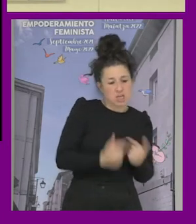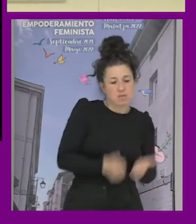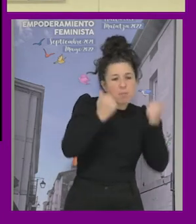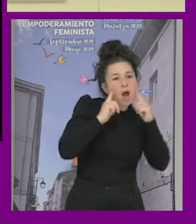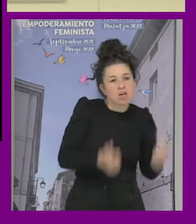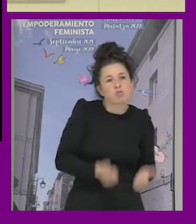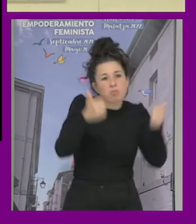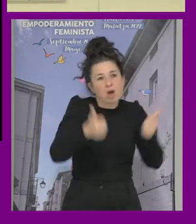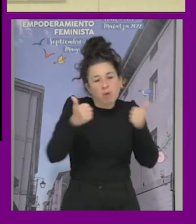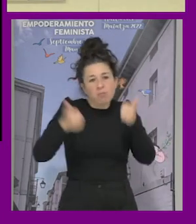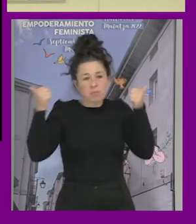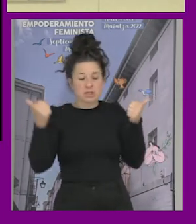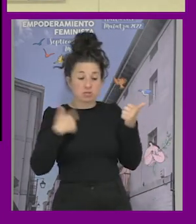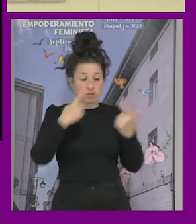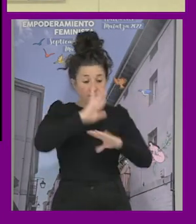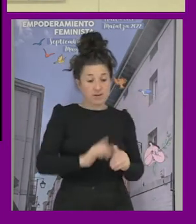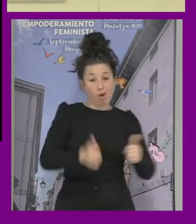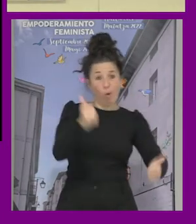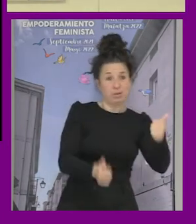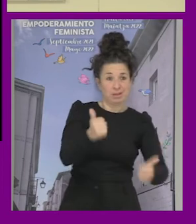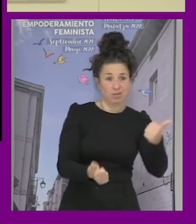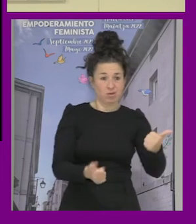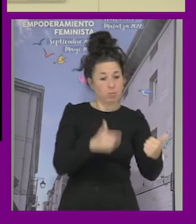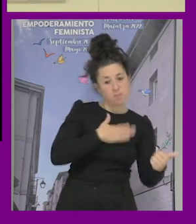hay ¿no? entramos en la lógica de la competición